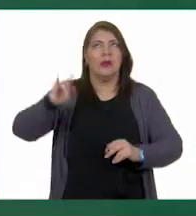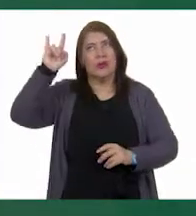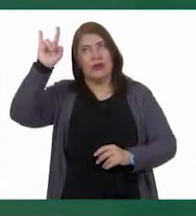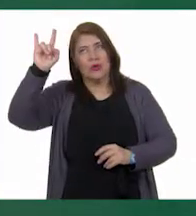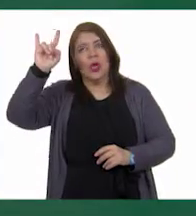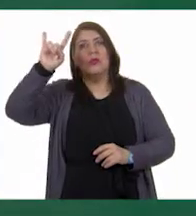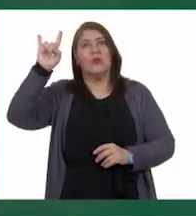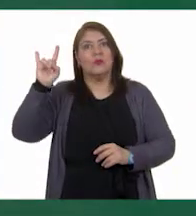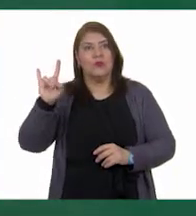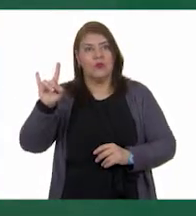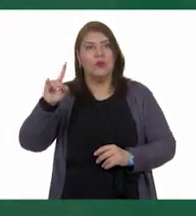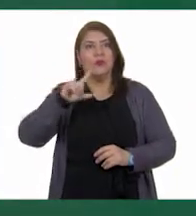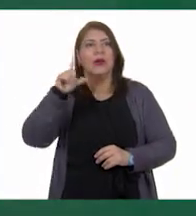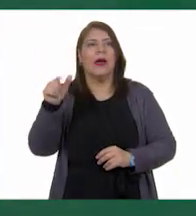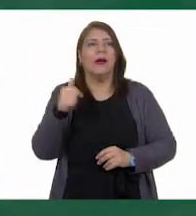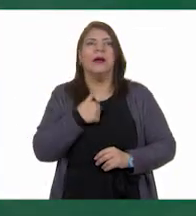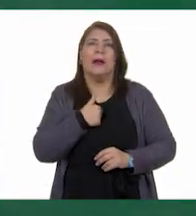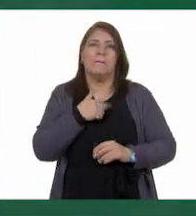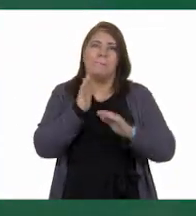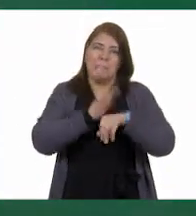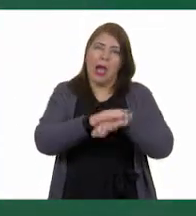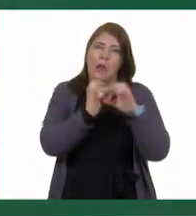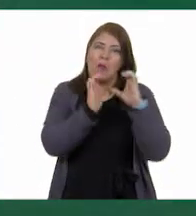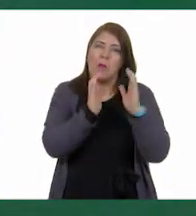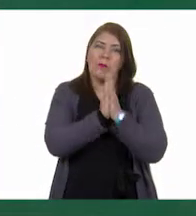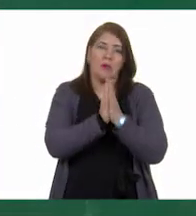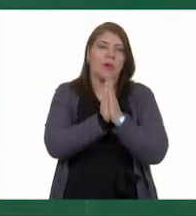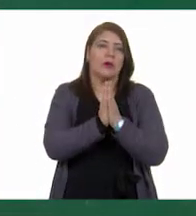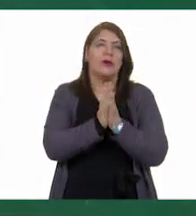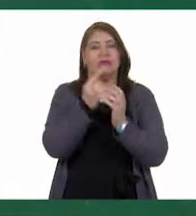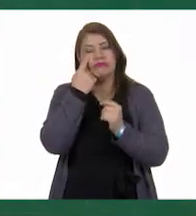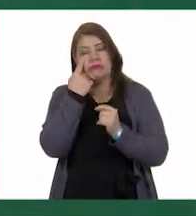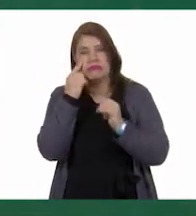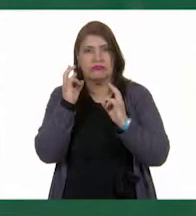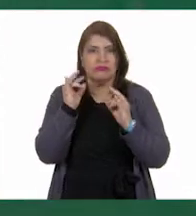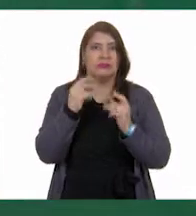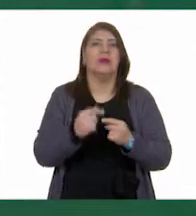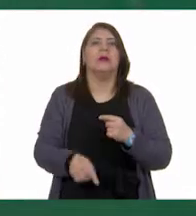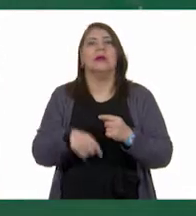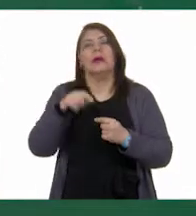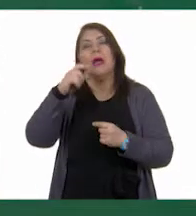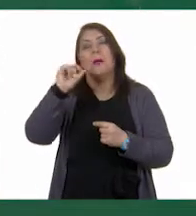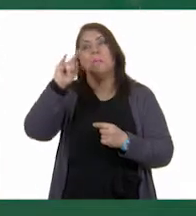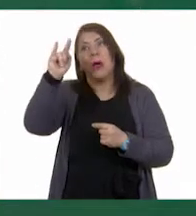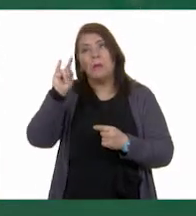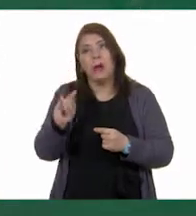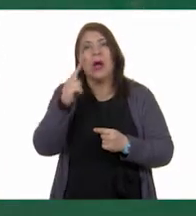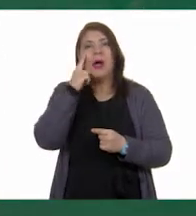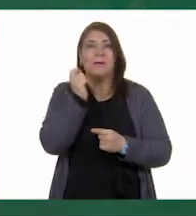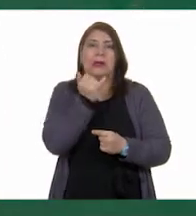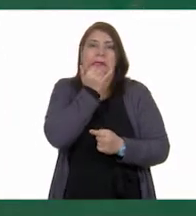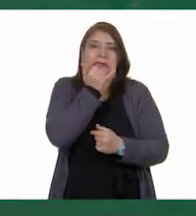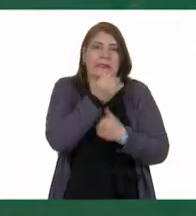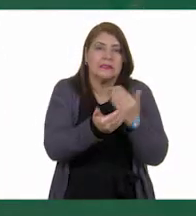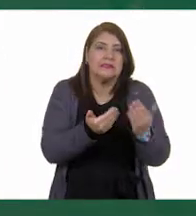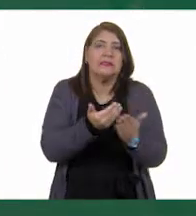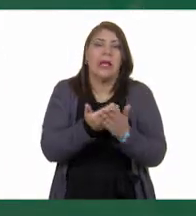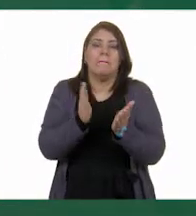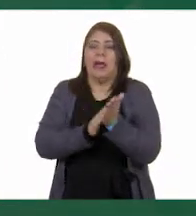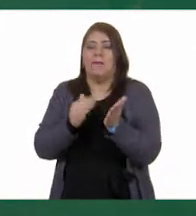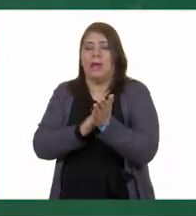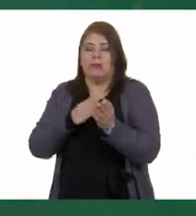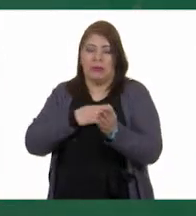Le pido que tenga más cuidado. Erick. Me pide una disculpa y me seca un poco con papel.